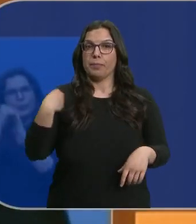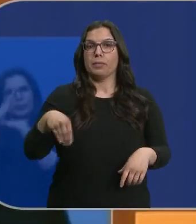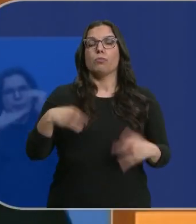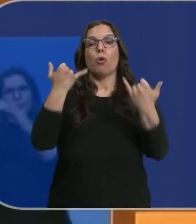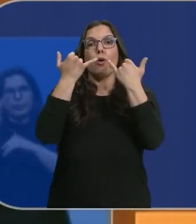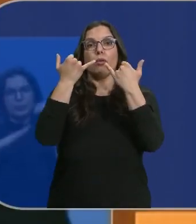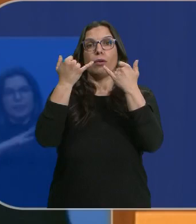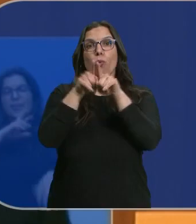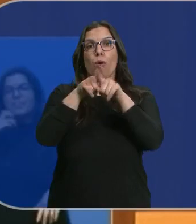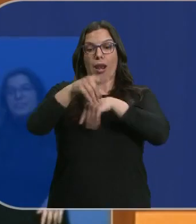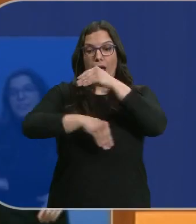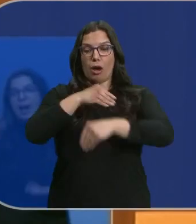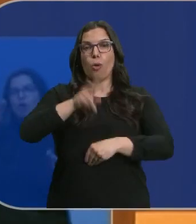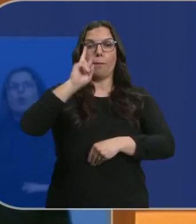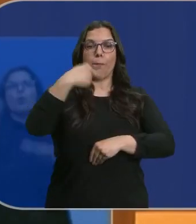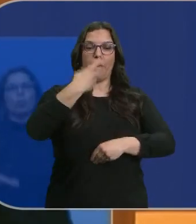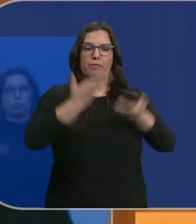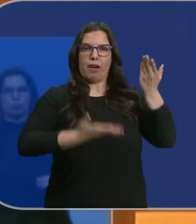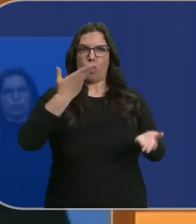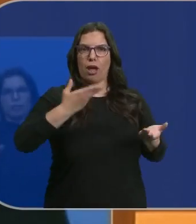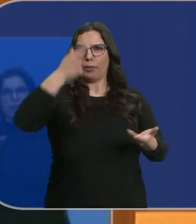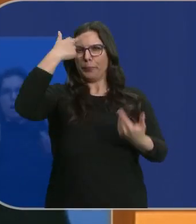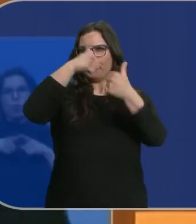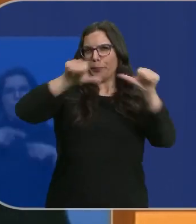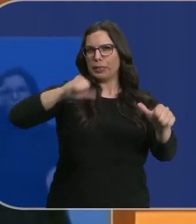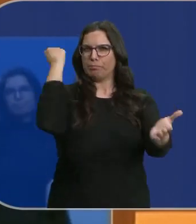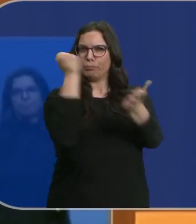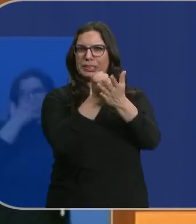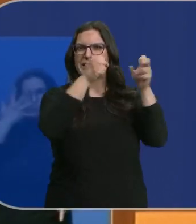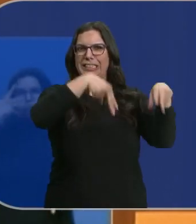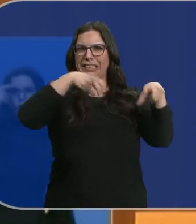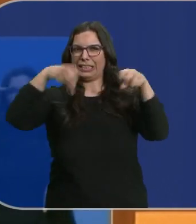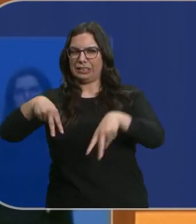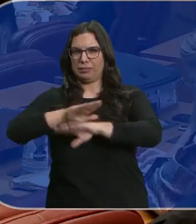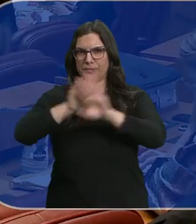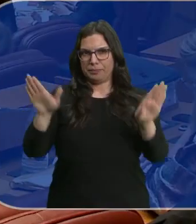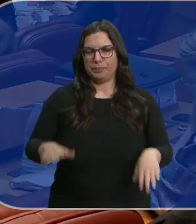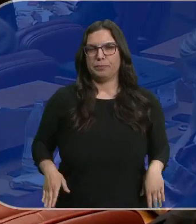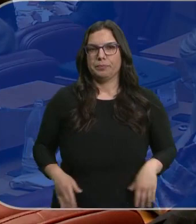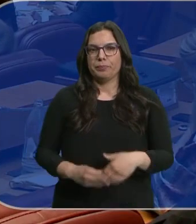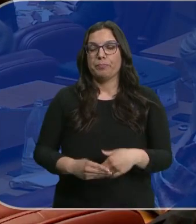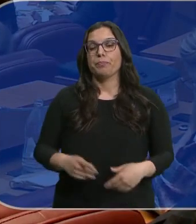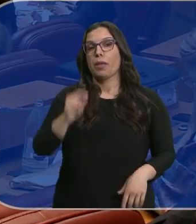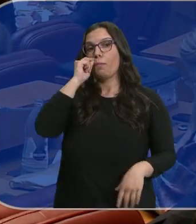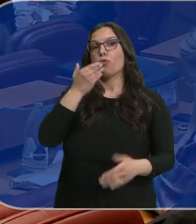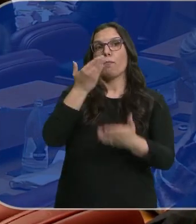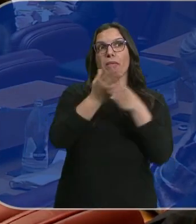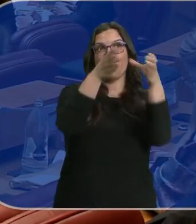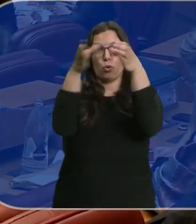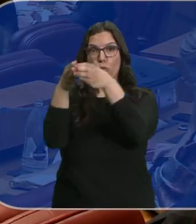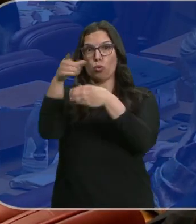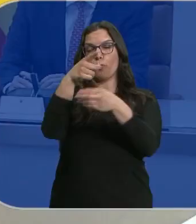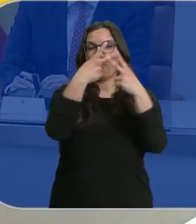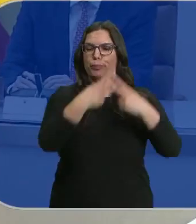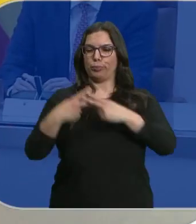actos con justicia, sin prejuicios y sin ataques preconcebidos. Mañueco pidió a los grupos que se